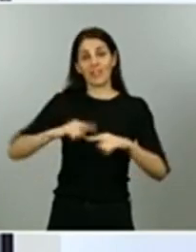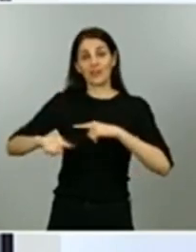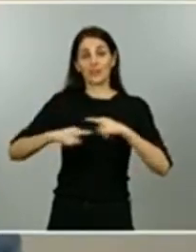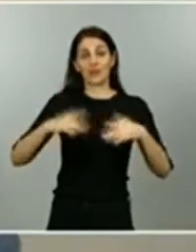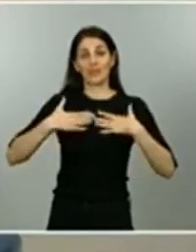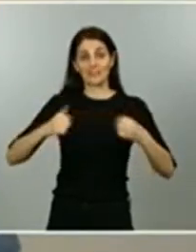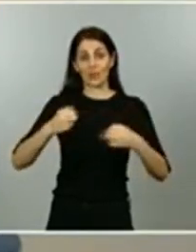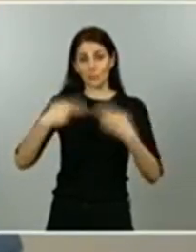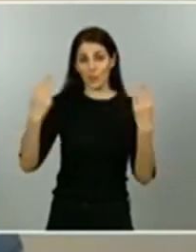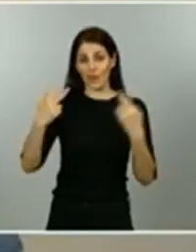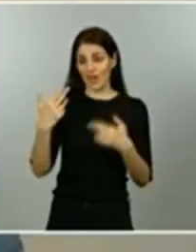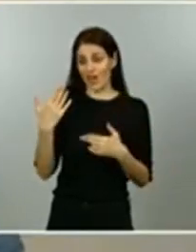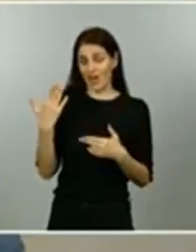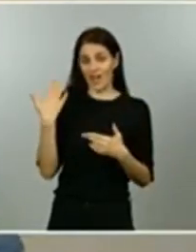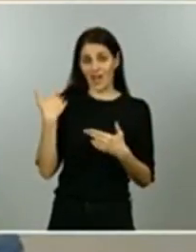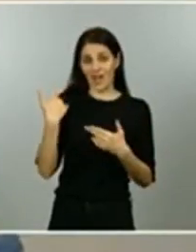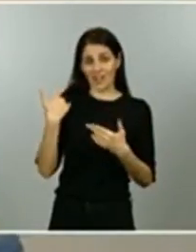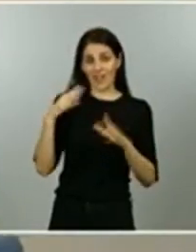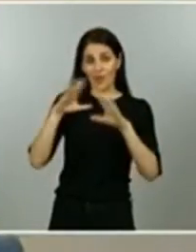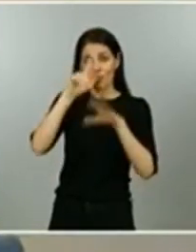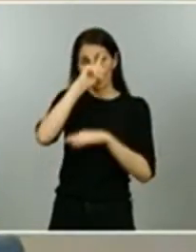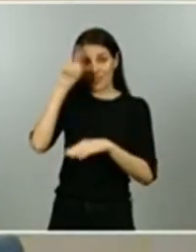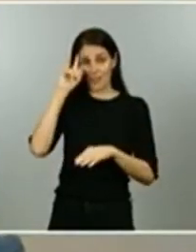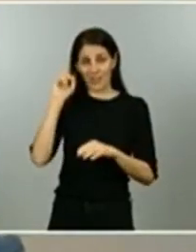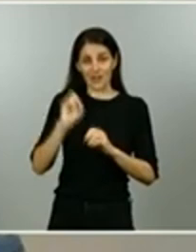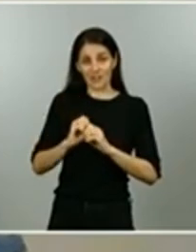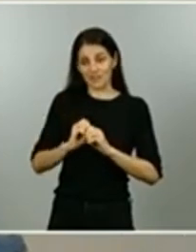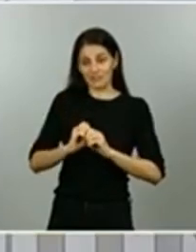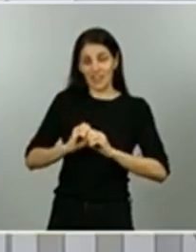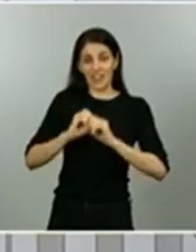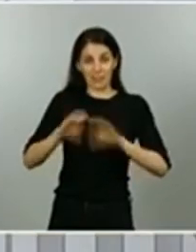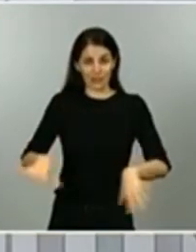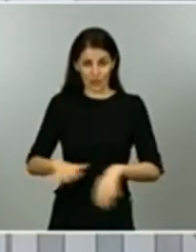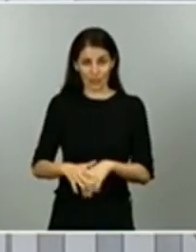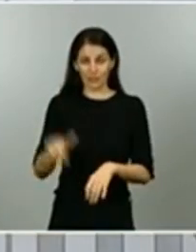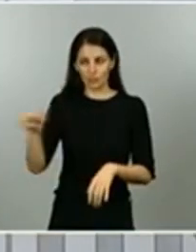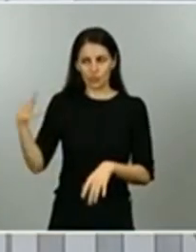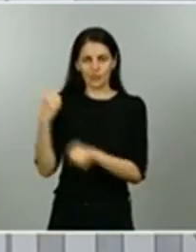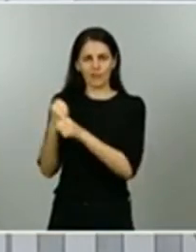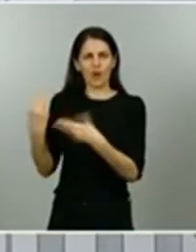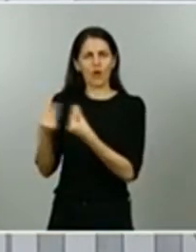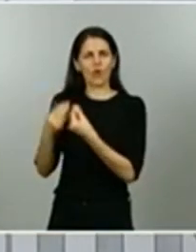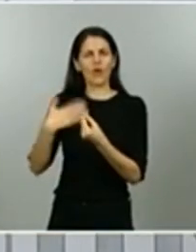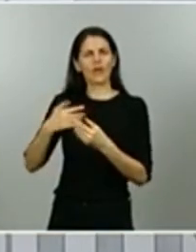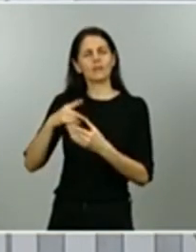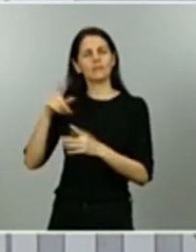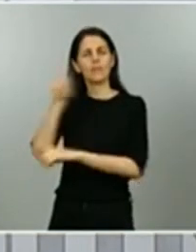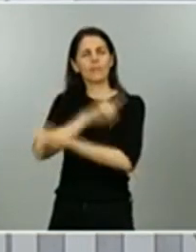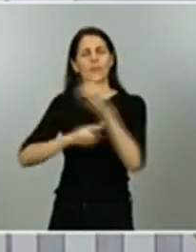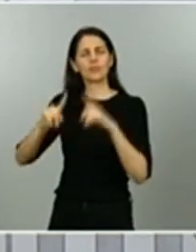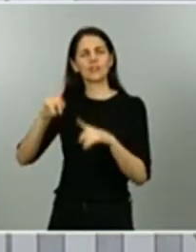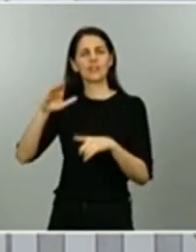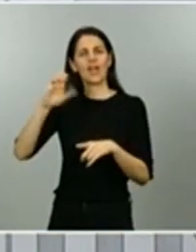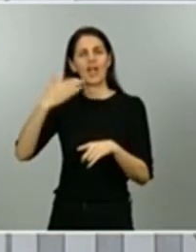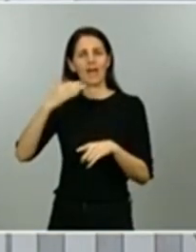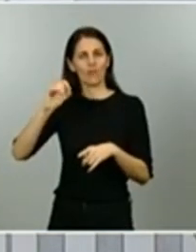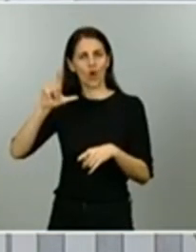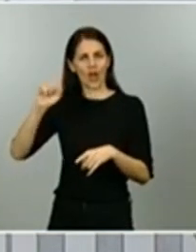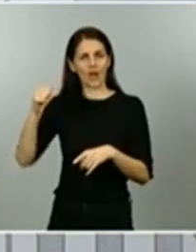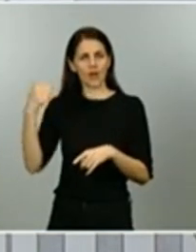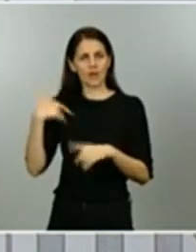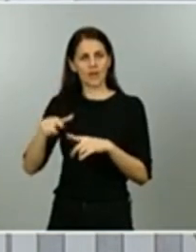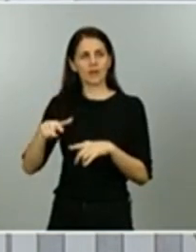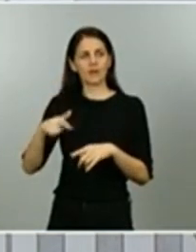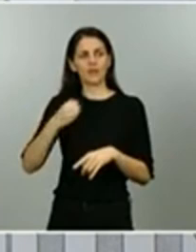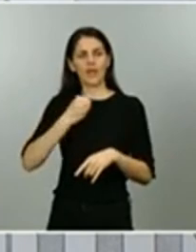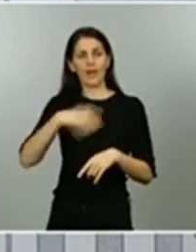con la que usted trabajó en la crisis de la bola gracias muchas gracias jesús las limitaciones de